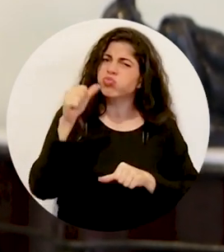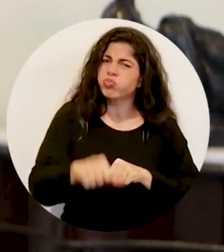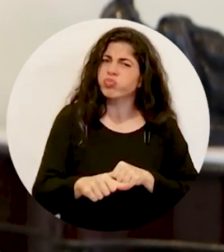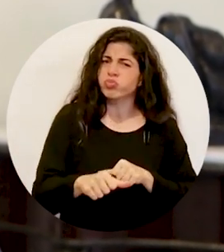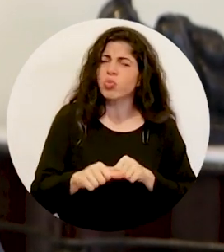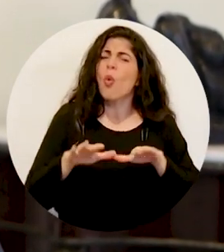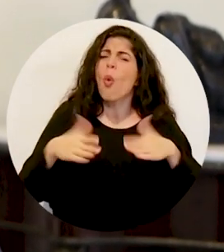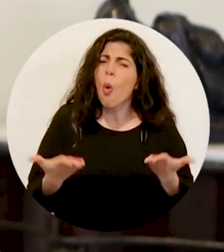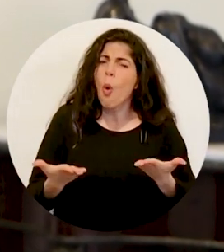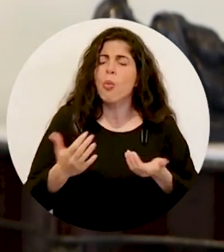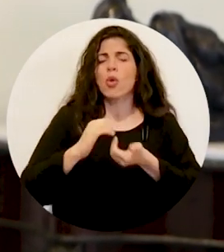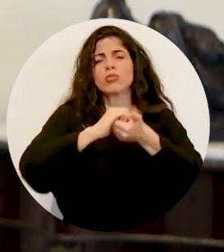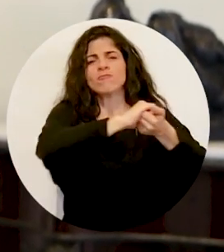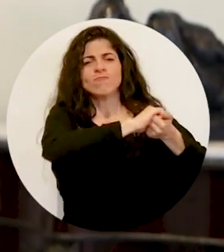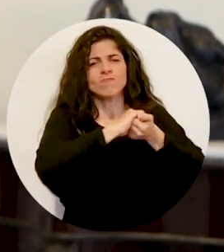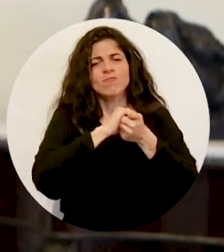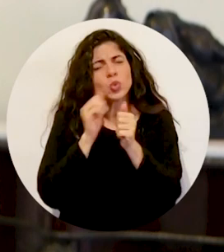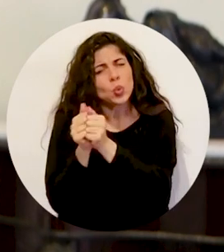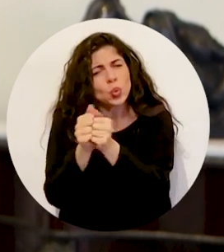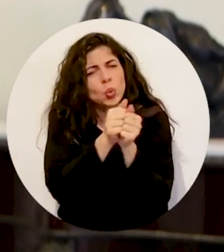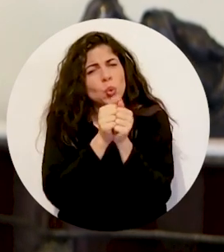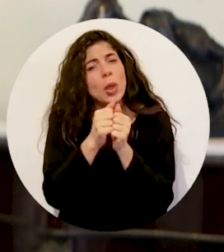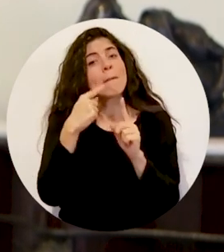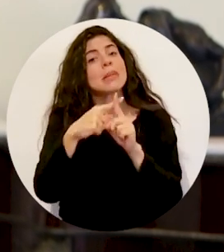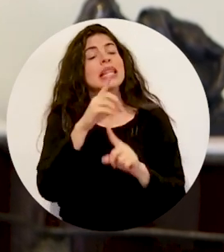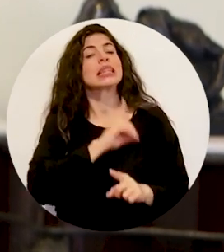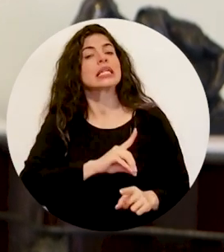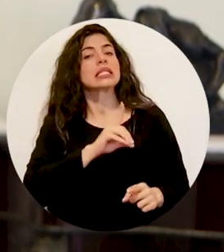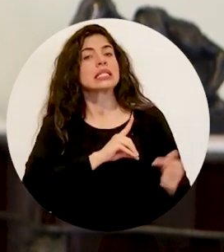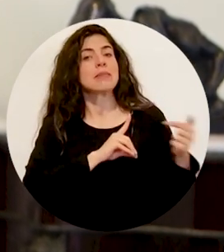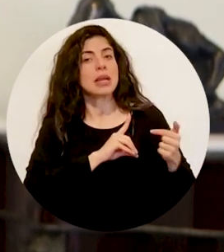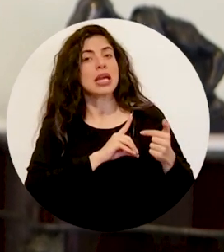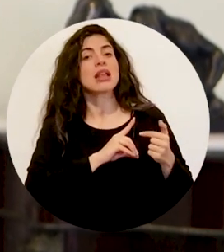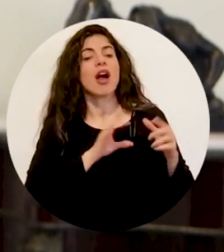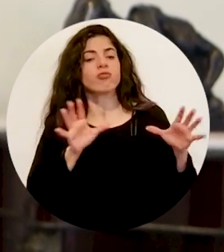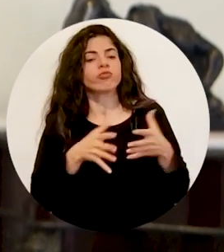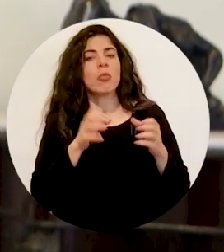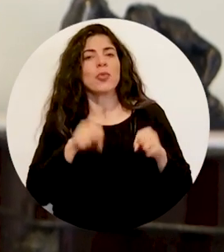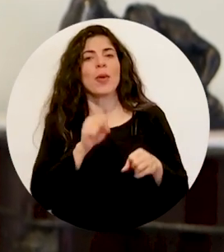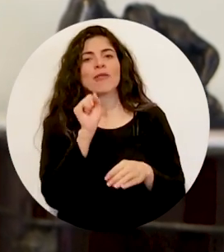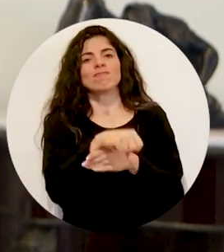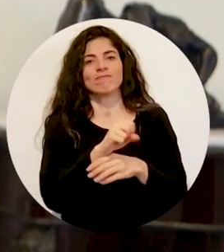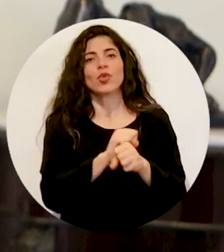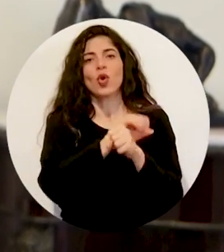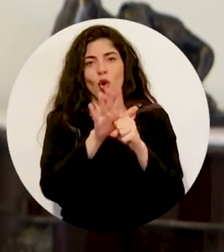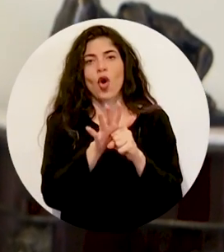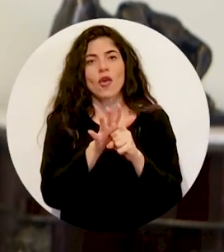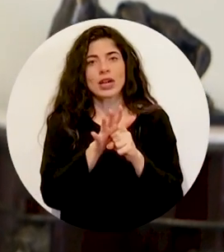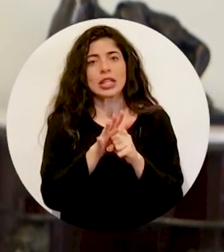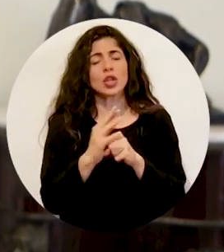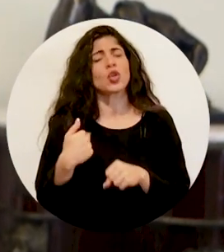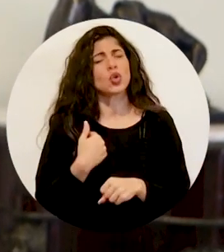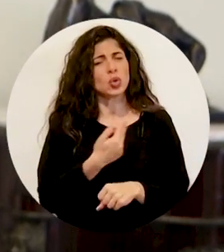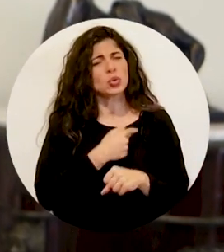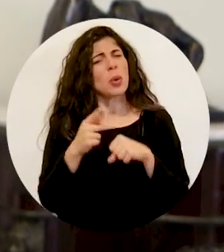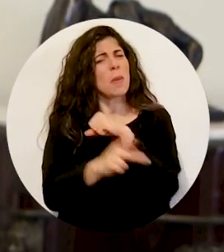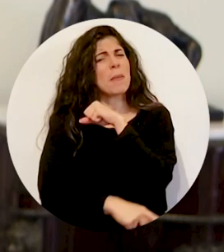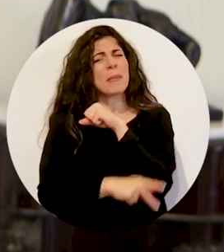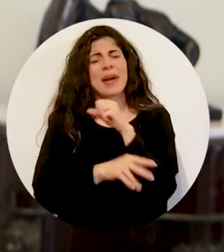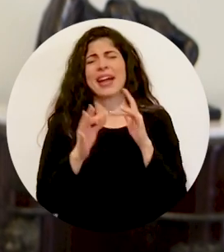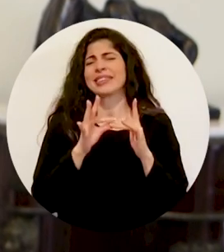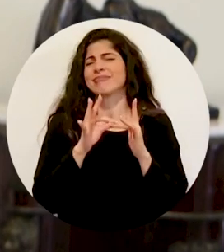Con solidaridad, unión y disciplina venceremos al COVID-19. Somos un país